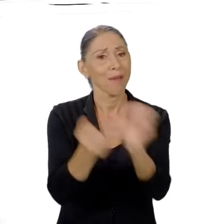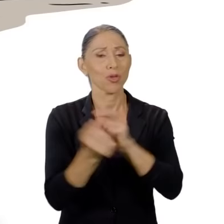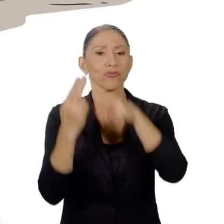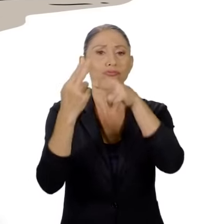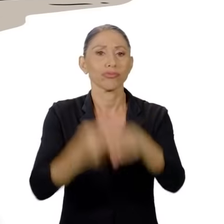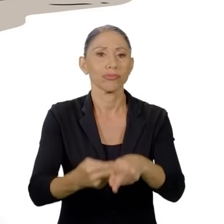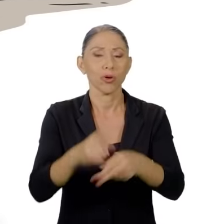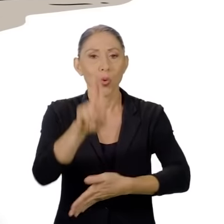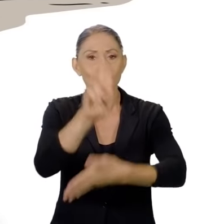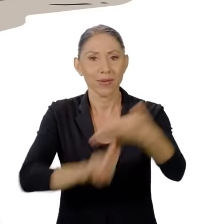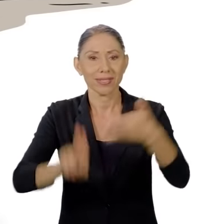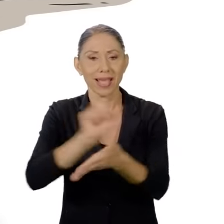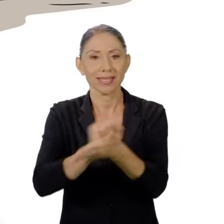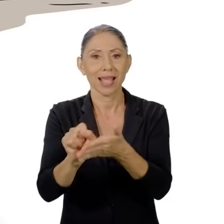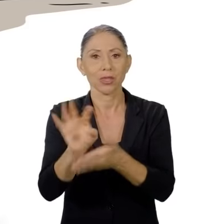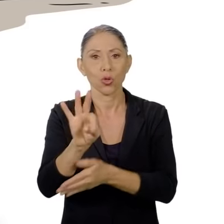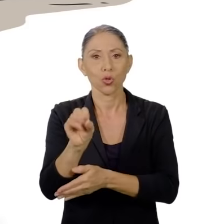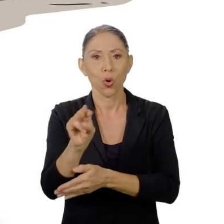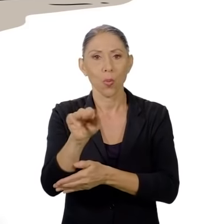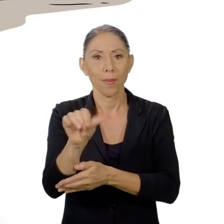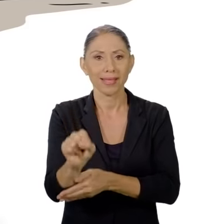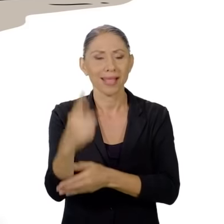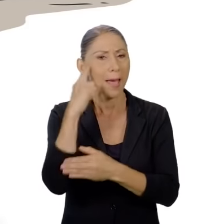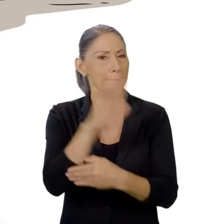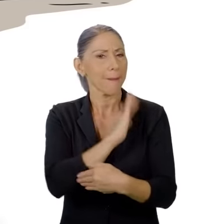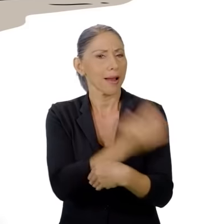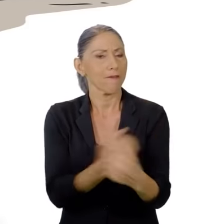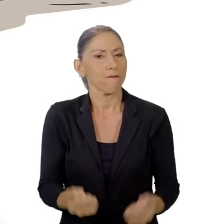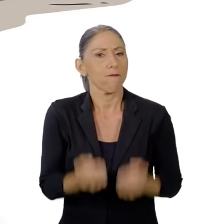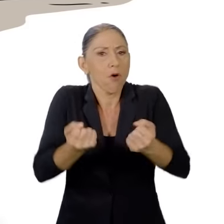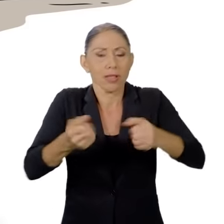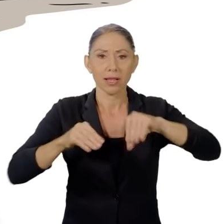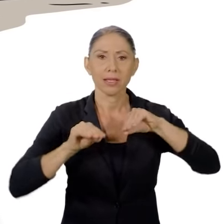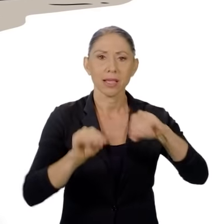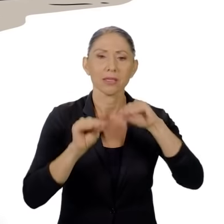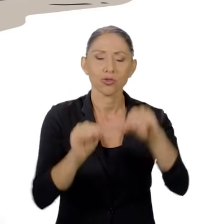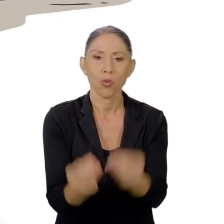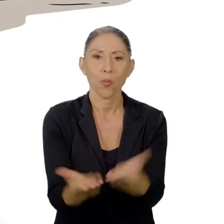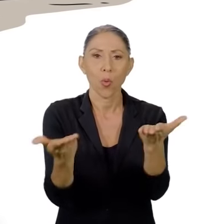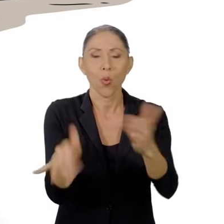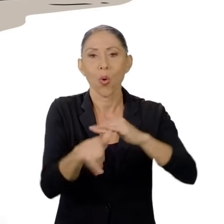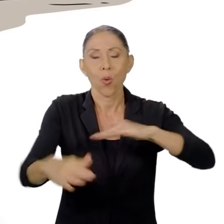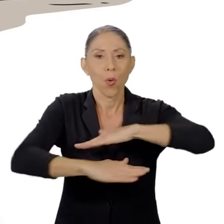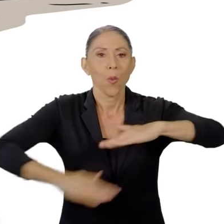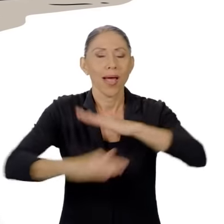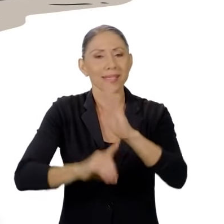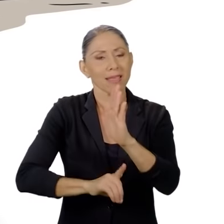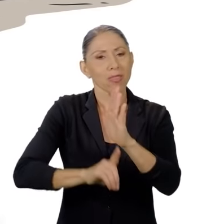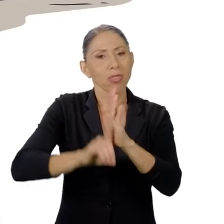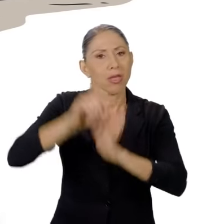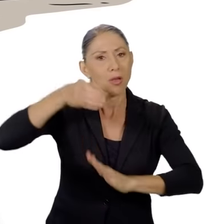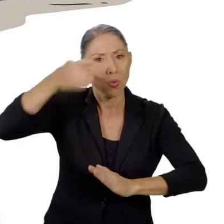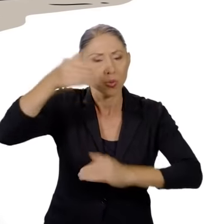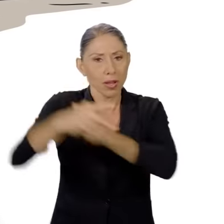título a Universidad de Santo Tomás, con el fin de fortalecer la instrucción pública como base del desarrollo